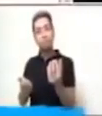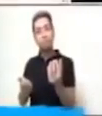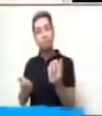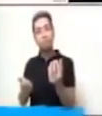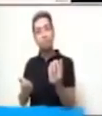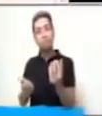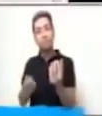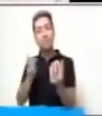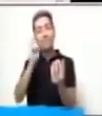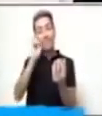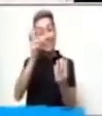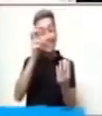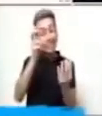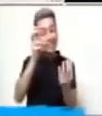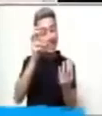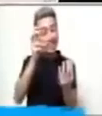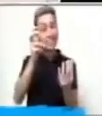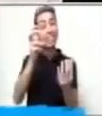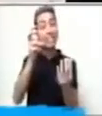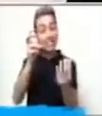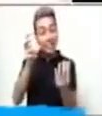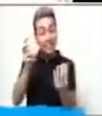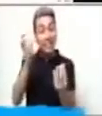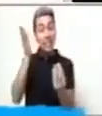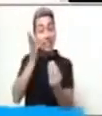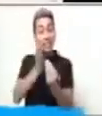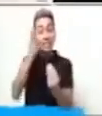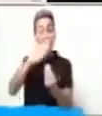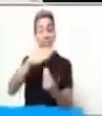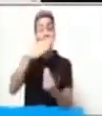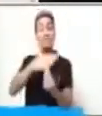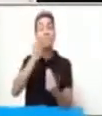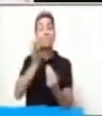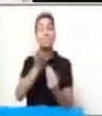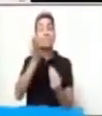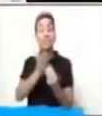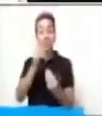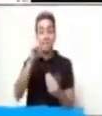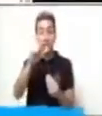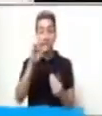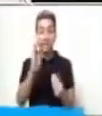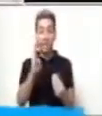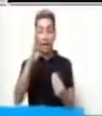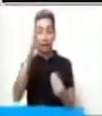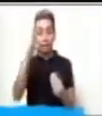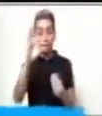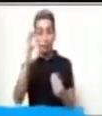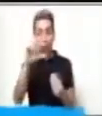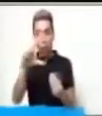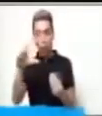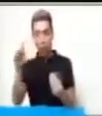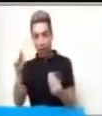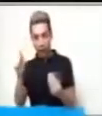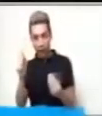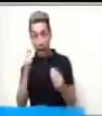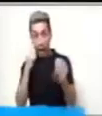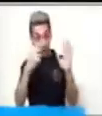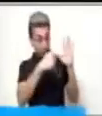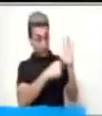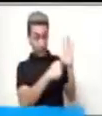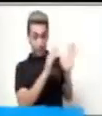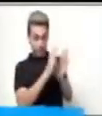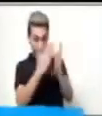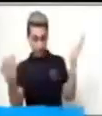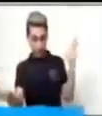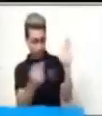Así es. La cebolla. Si observaste muy bien en esta